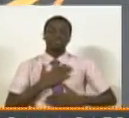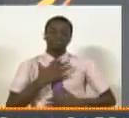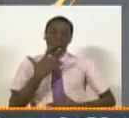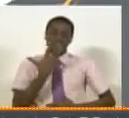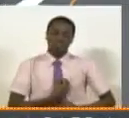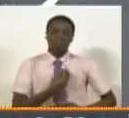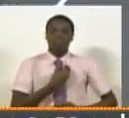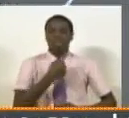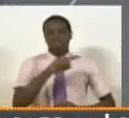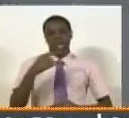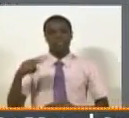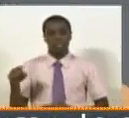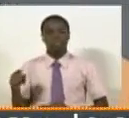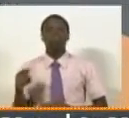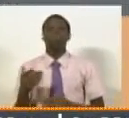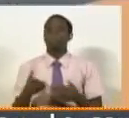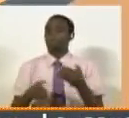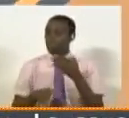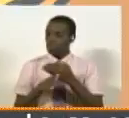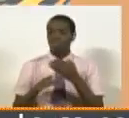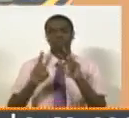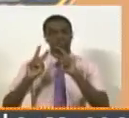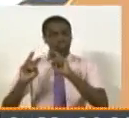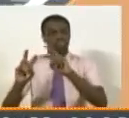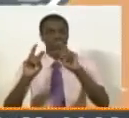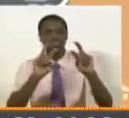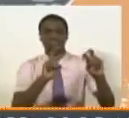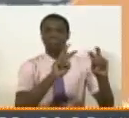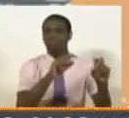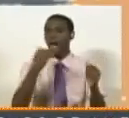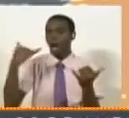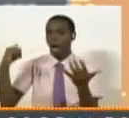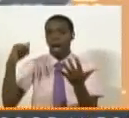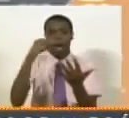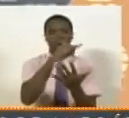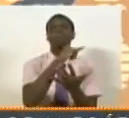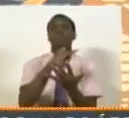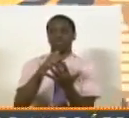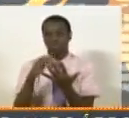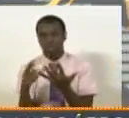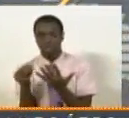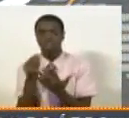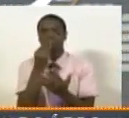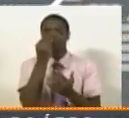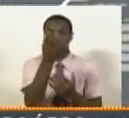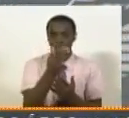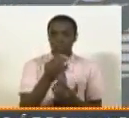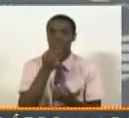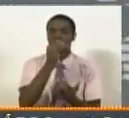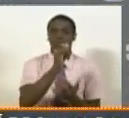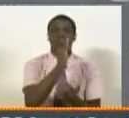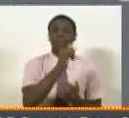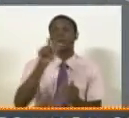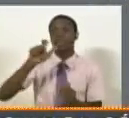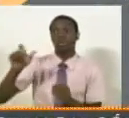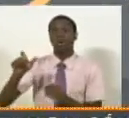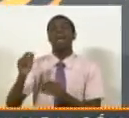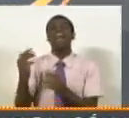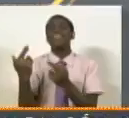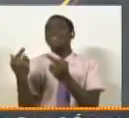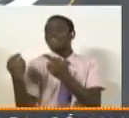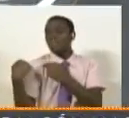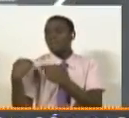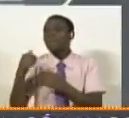de todas las investigaciones que estamos llevando a cabo para terminar la responsabilidad de los autores materiales